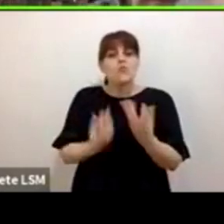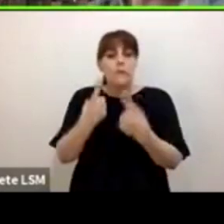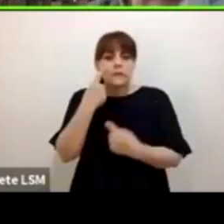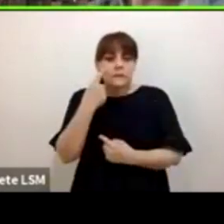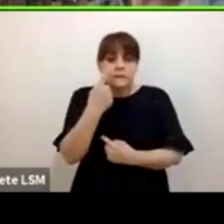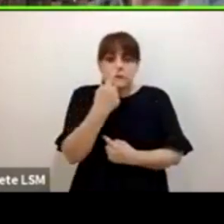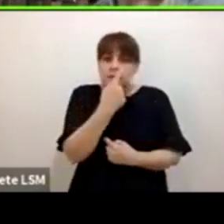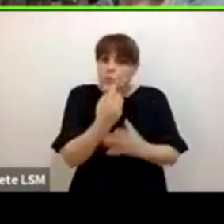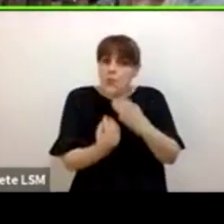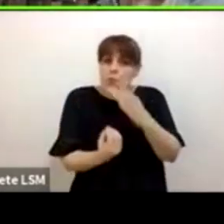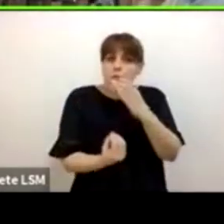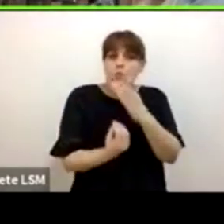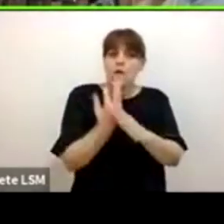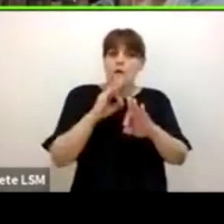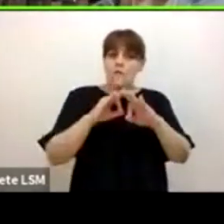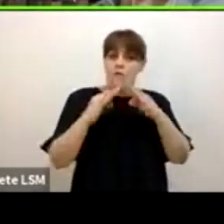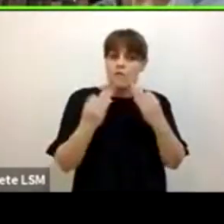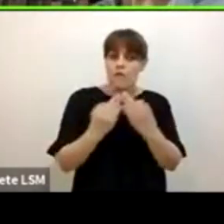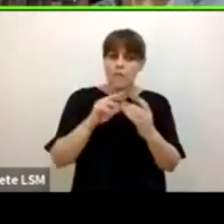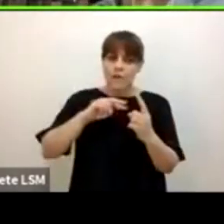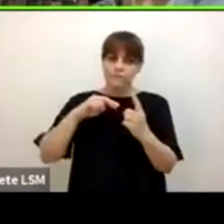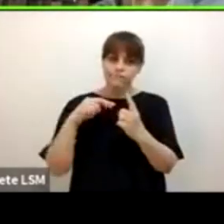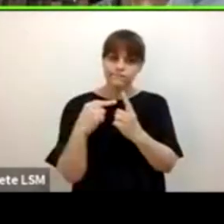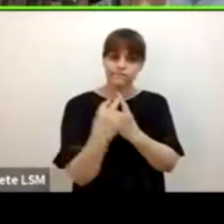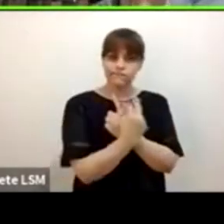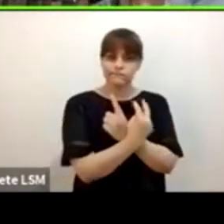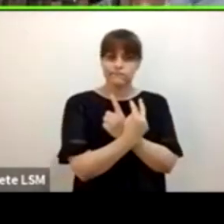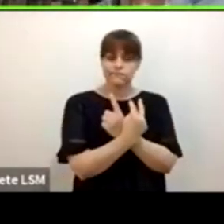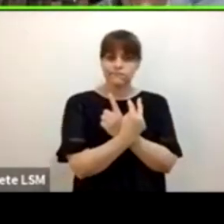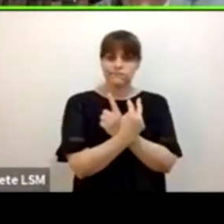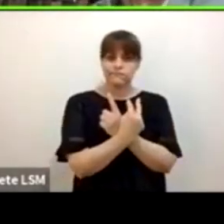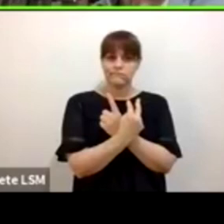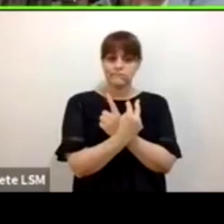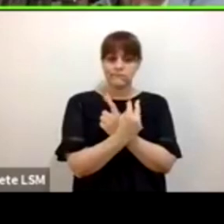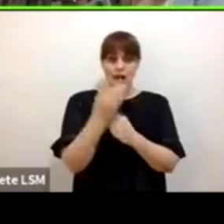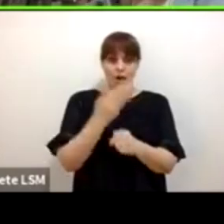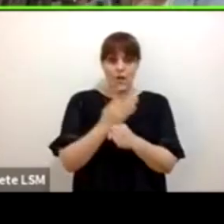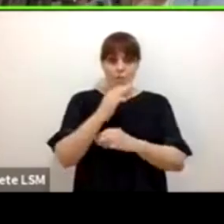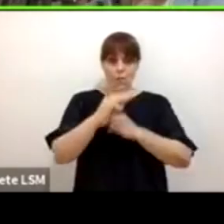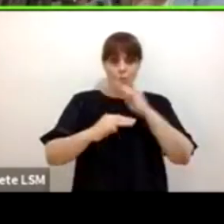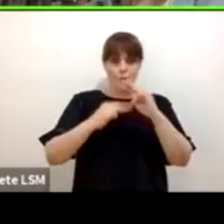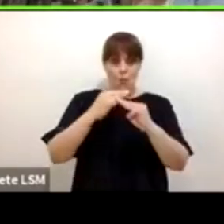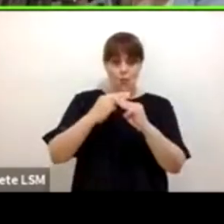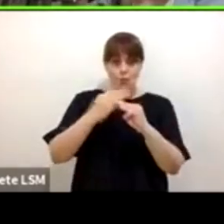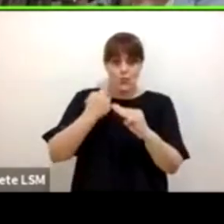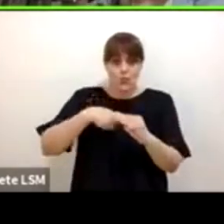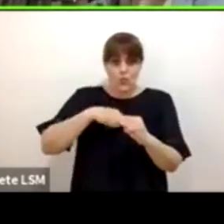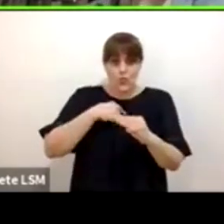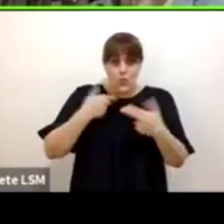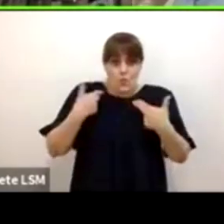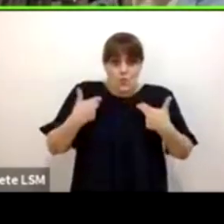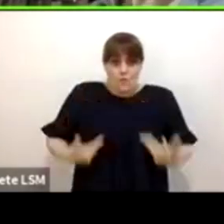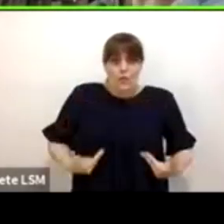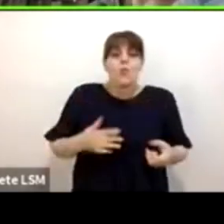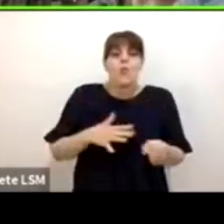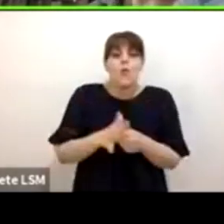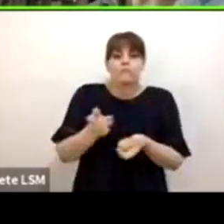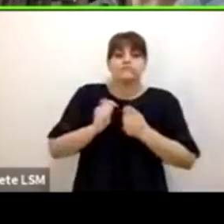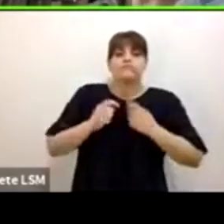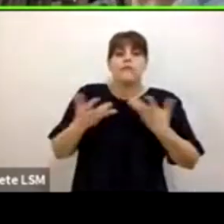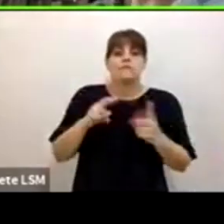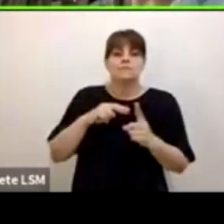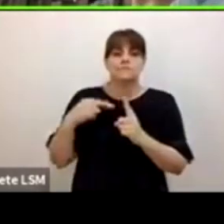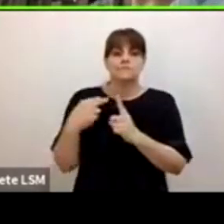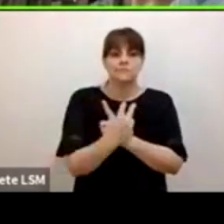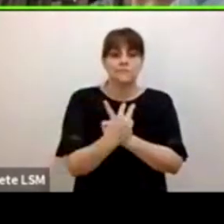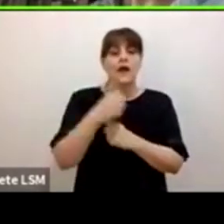quizá con el matiz de lo que tenemos en el mundo como especie. Están con nosotros cuatro especialistas